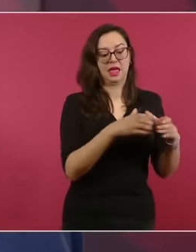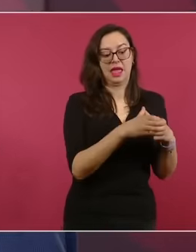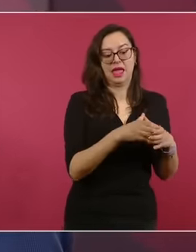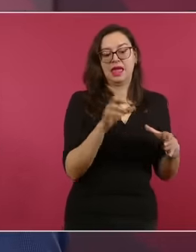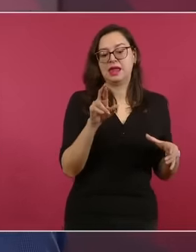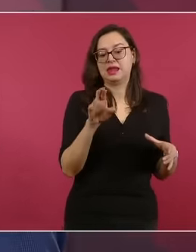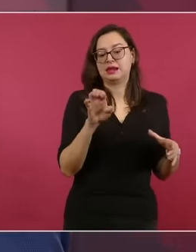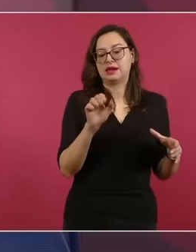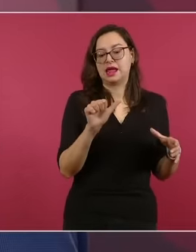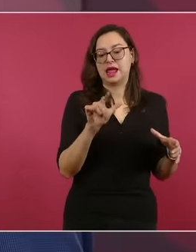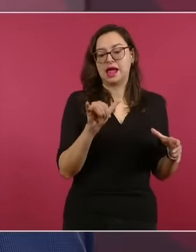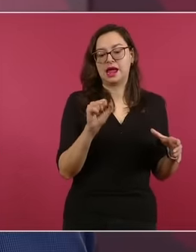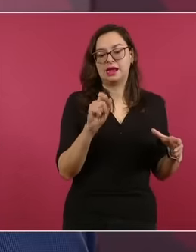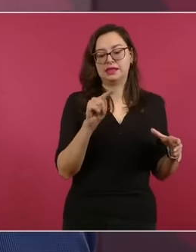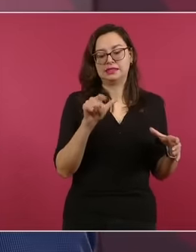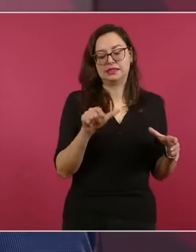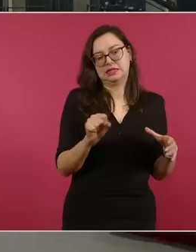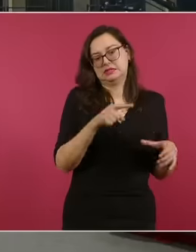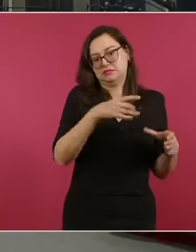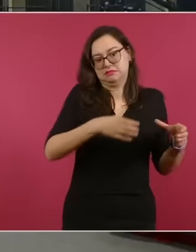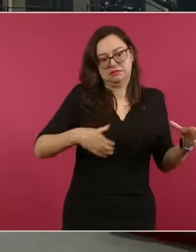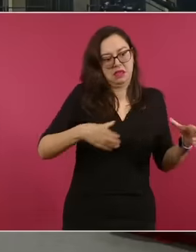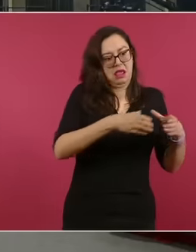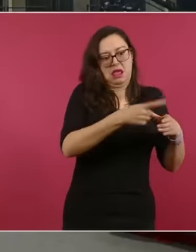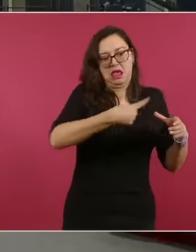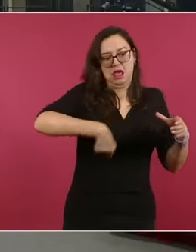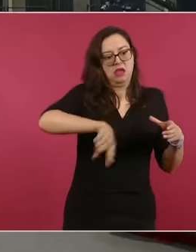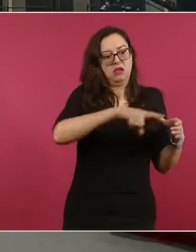favor de la monarquía española,